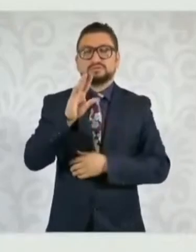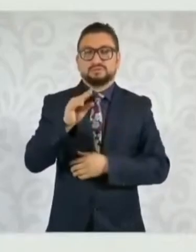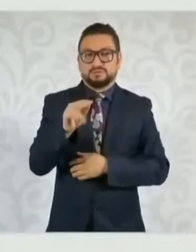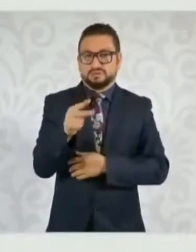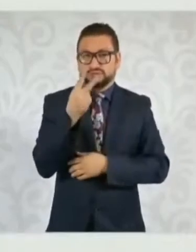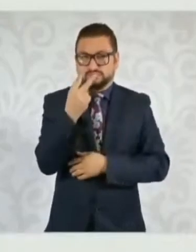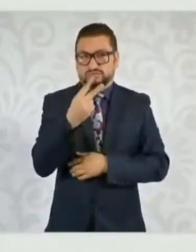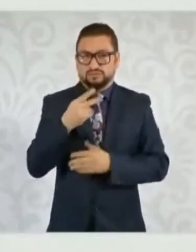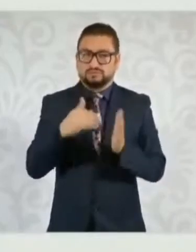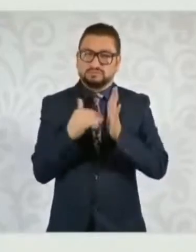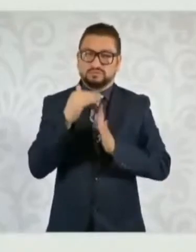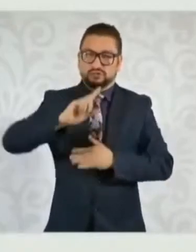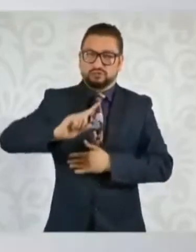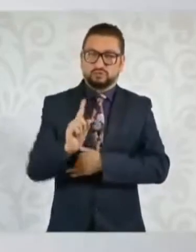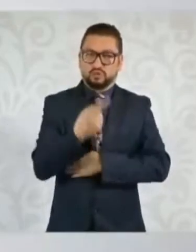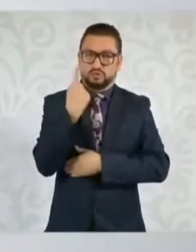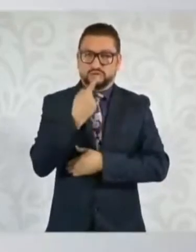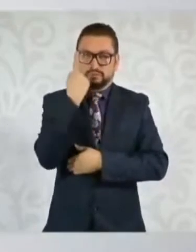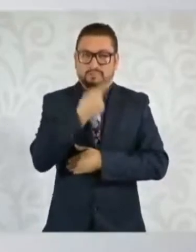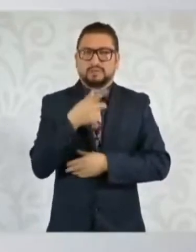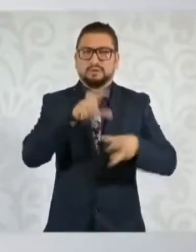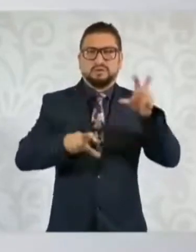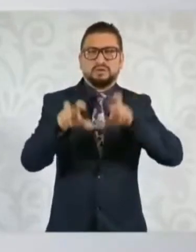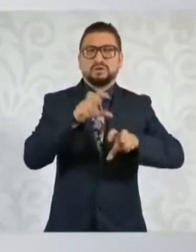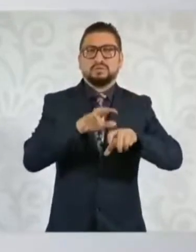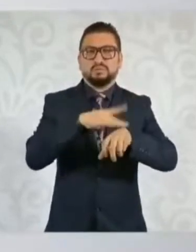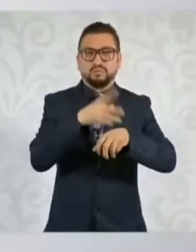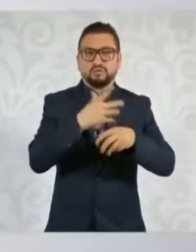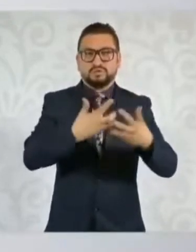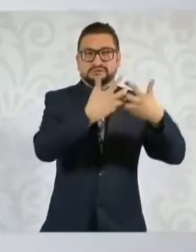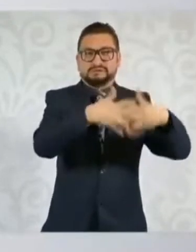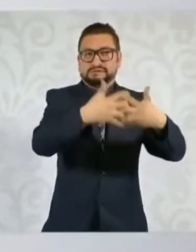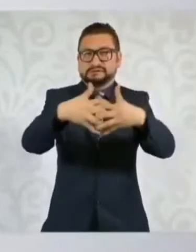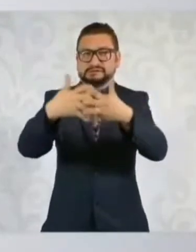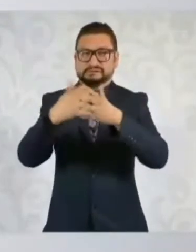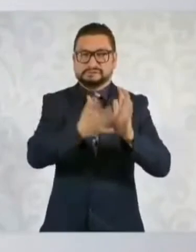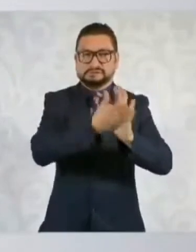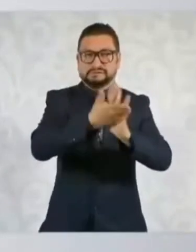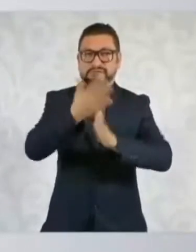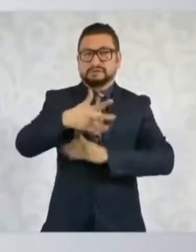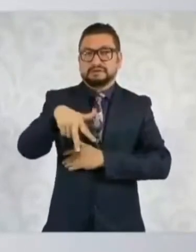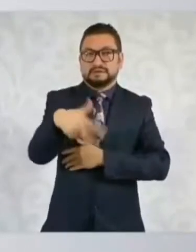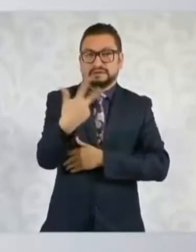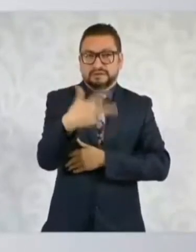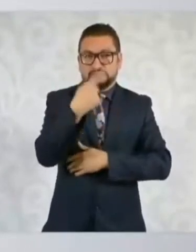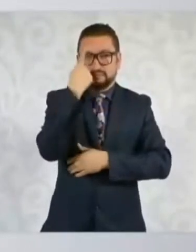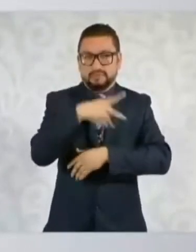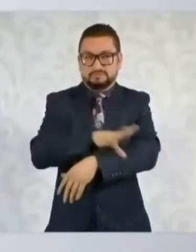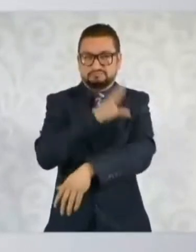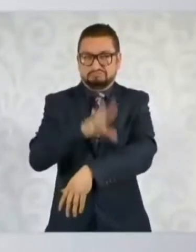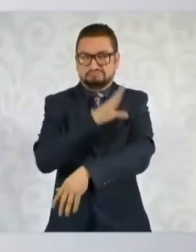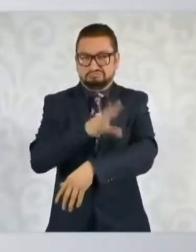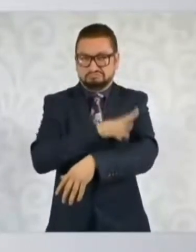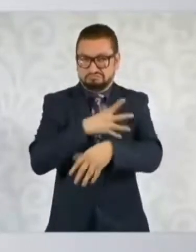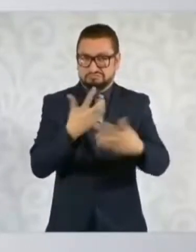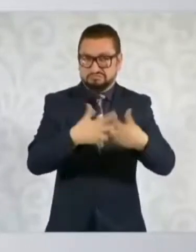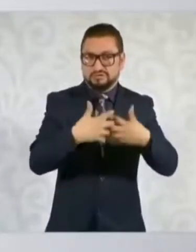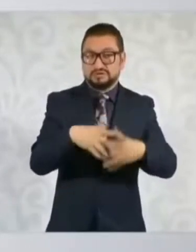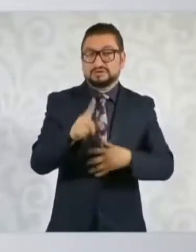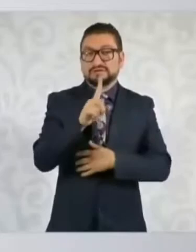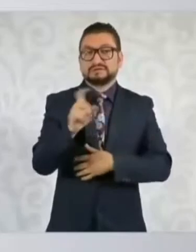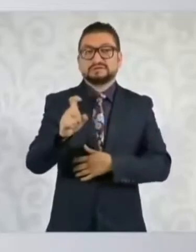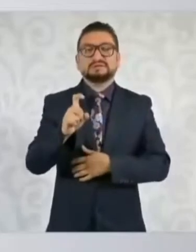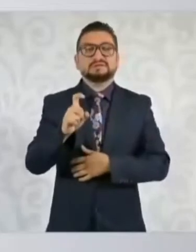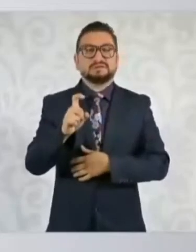de dólares. Esta inversión fue para la construcción de 13 plantas de generación de energía y para más de 100